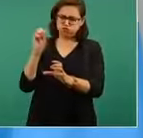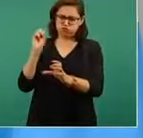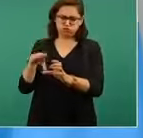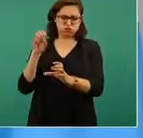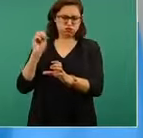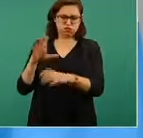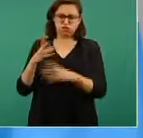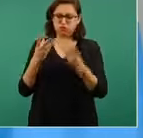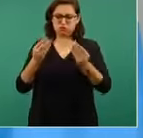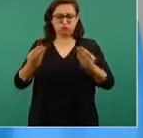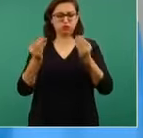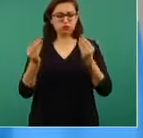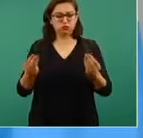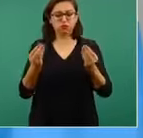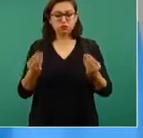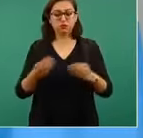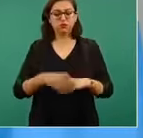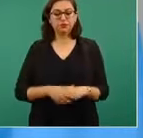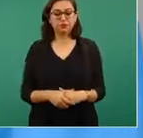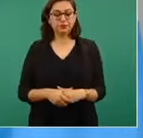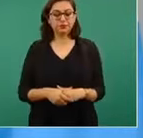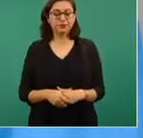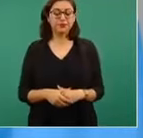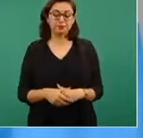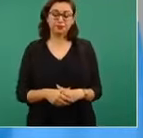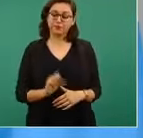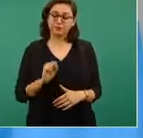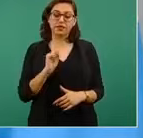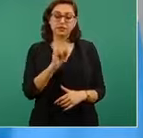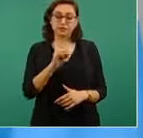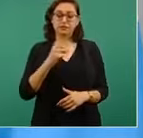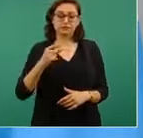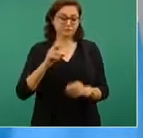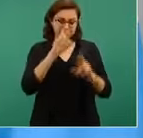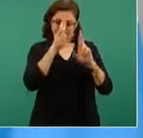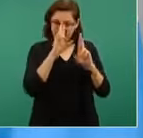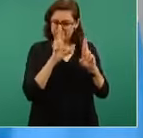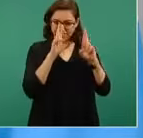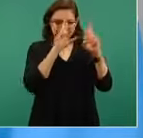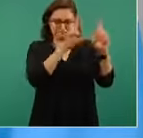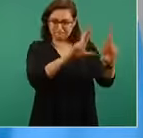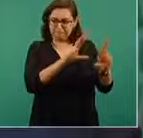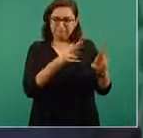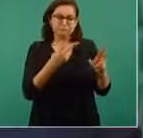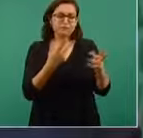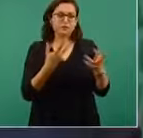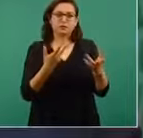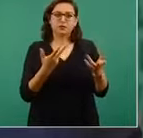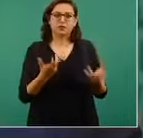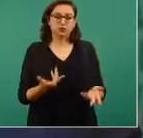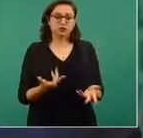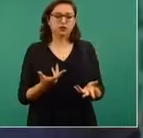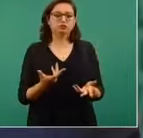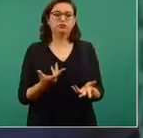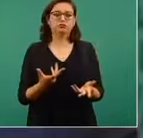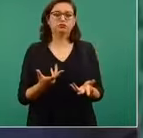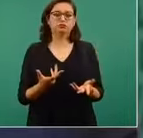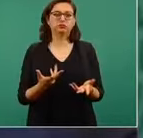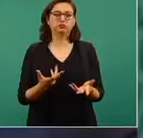mucho, mucho, mucho. Y pues merecen todo nuestro respeto, nuestra